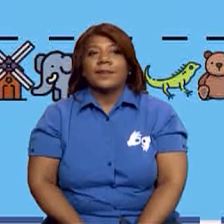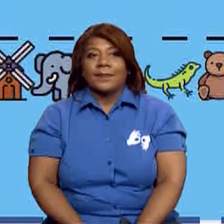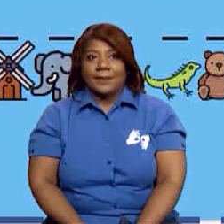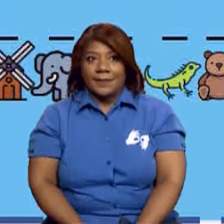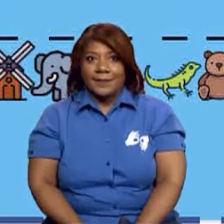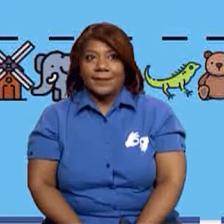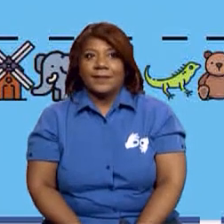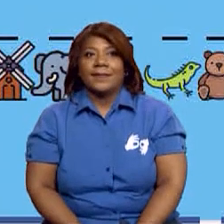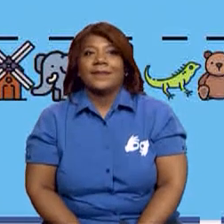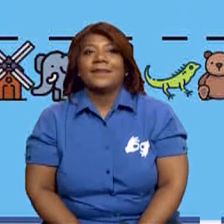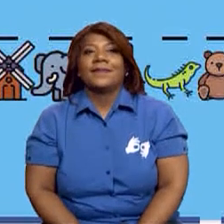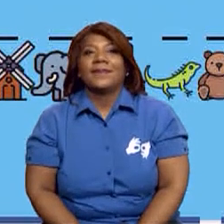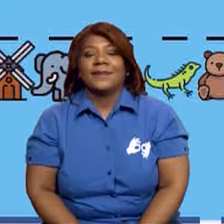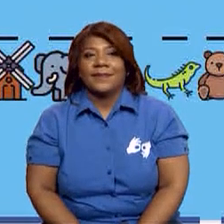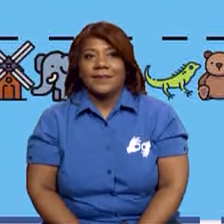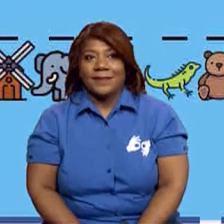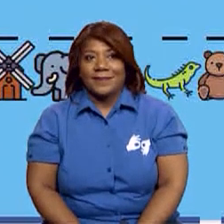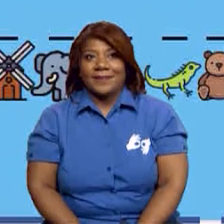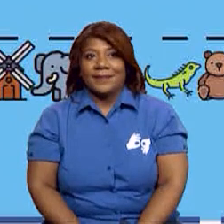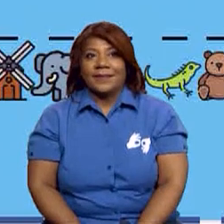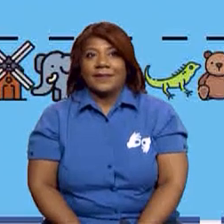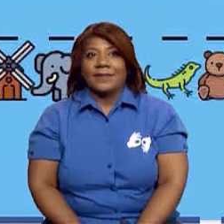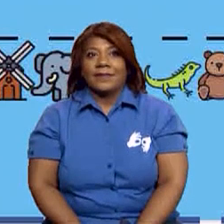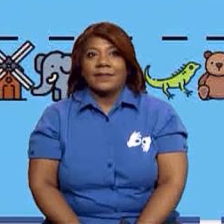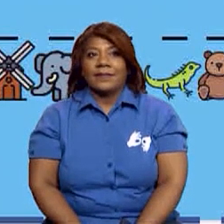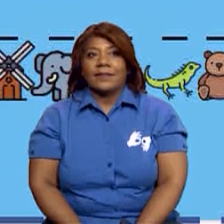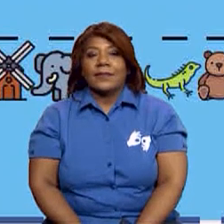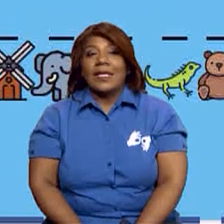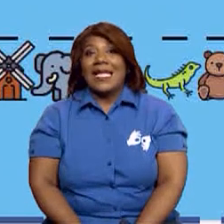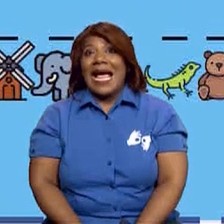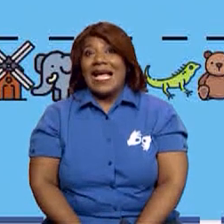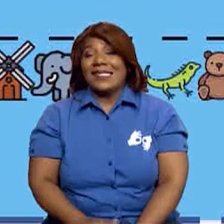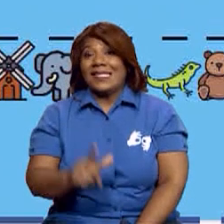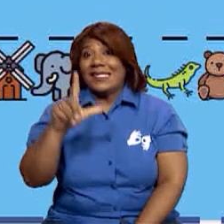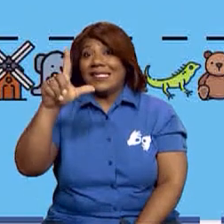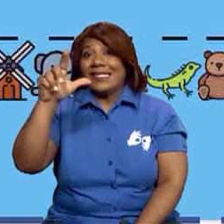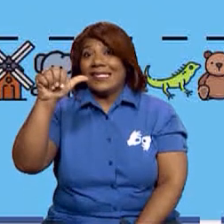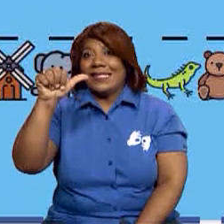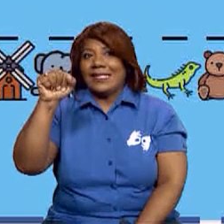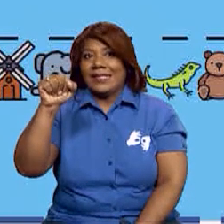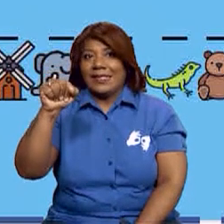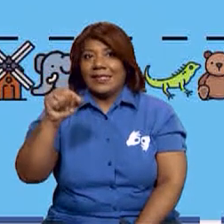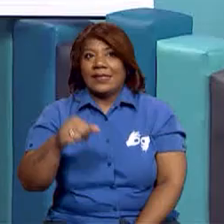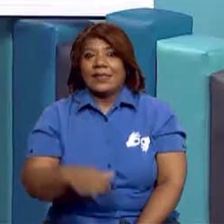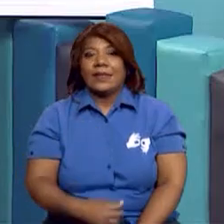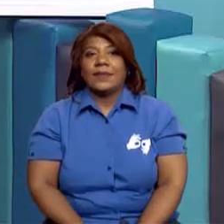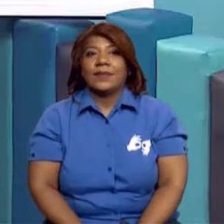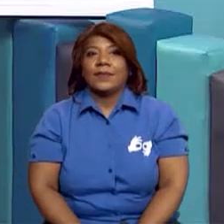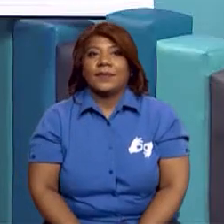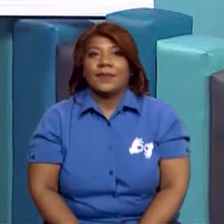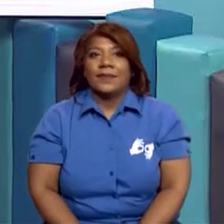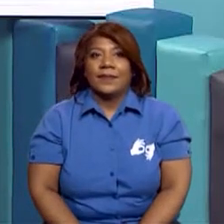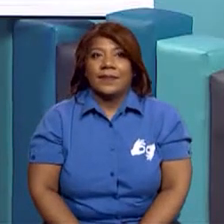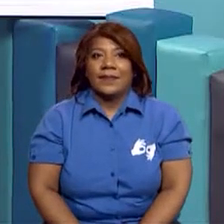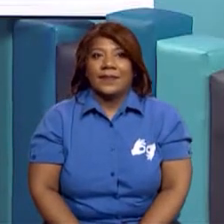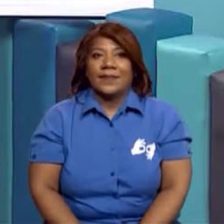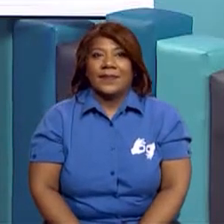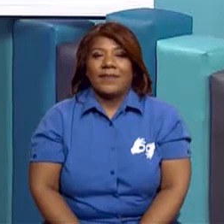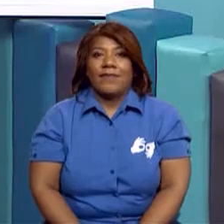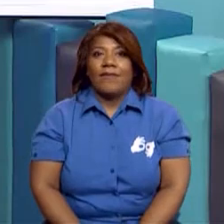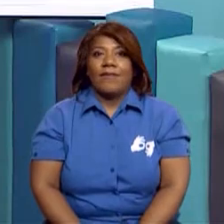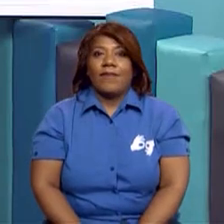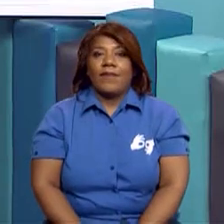¿cierto? Muy bien. ¿Qué palabra dice allí? Las. ¿Las qué? ¿Qué serían las?